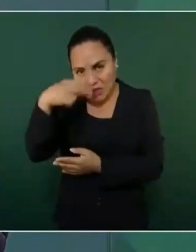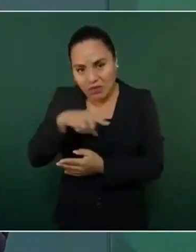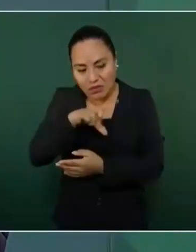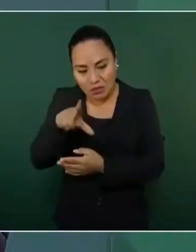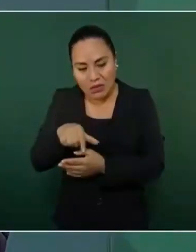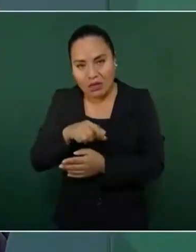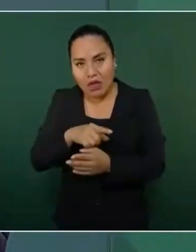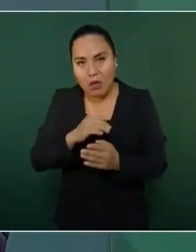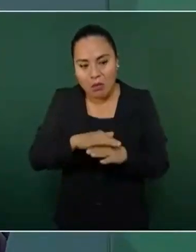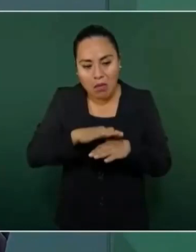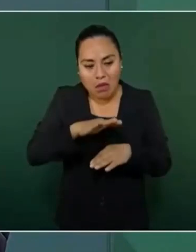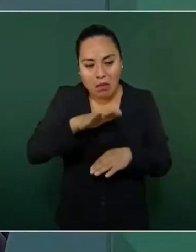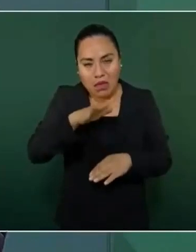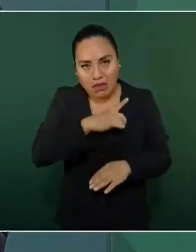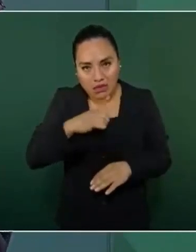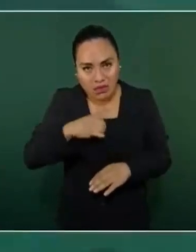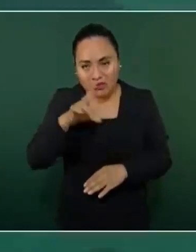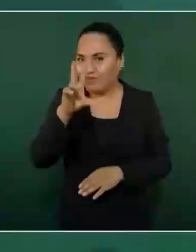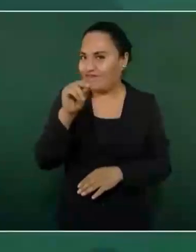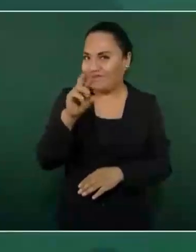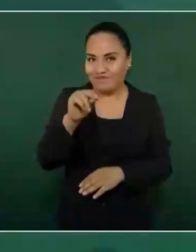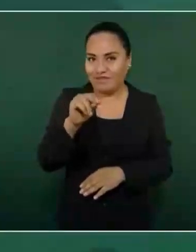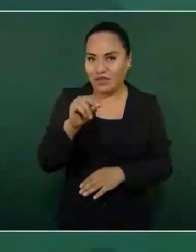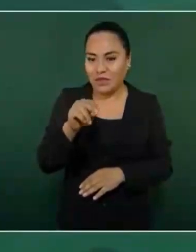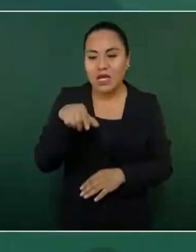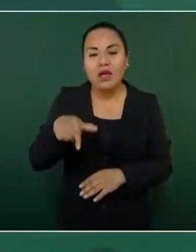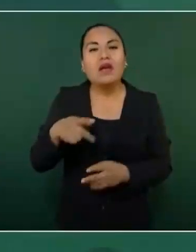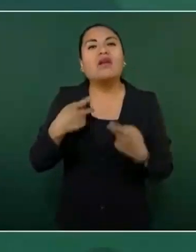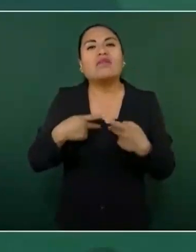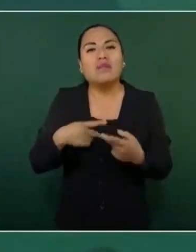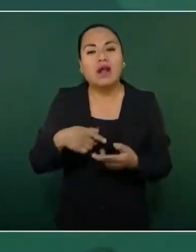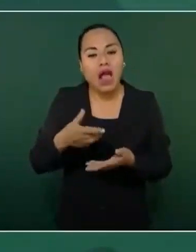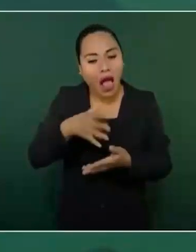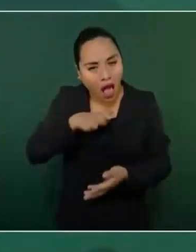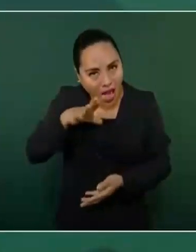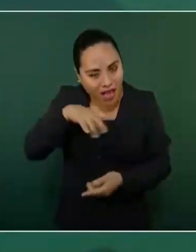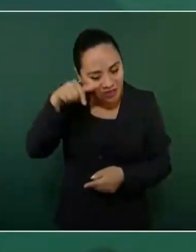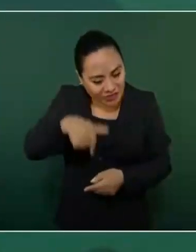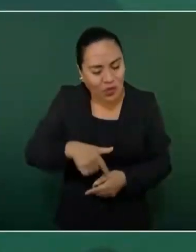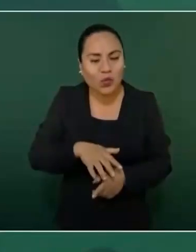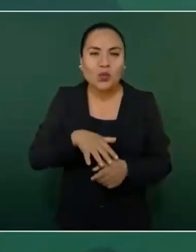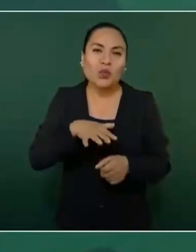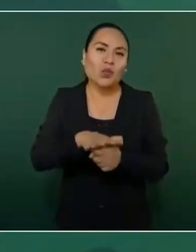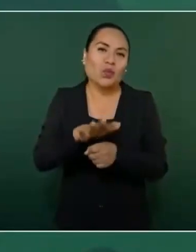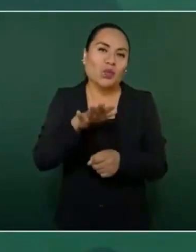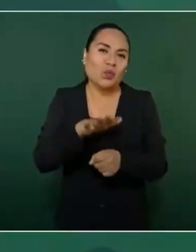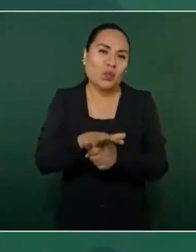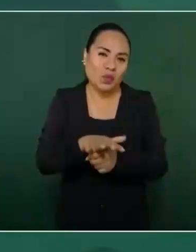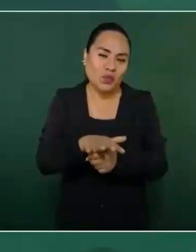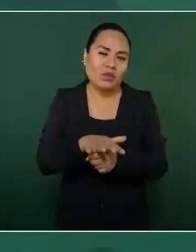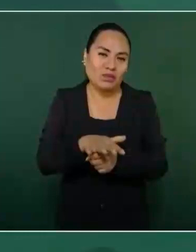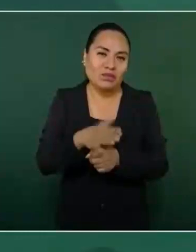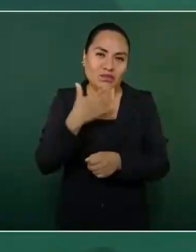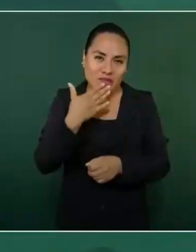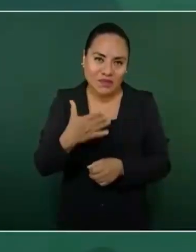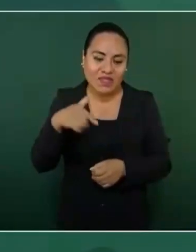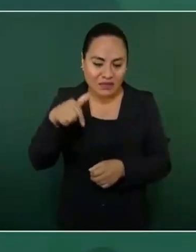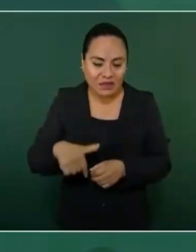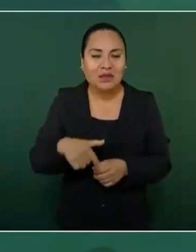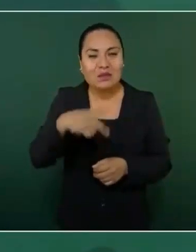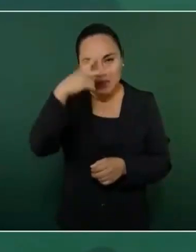y son obras, lo mismo la rehabilitación